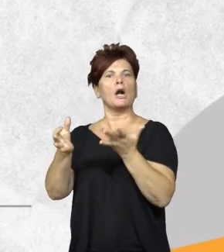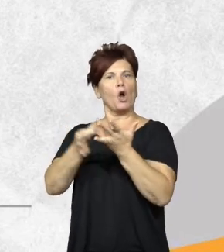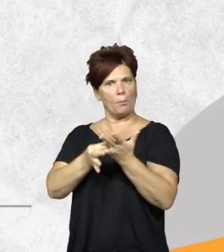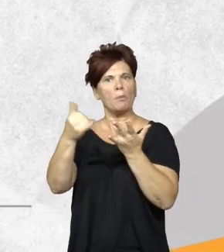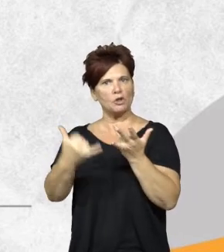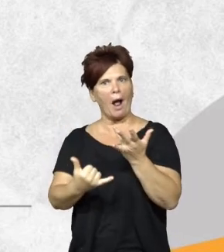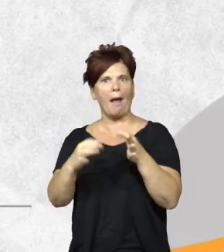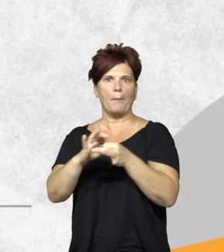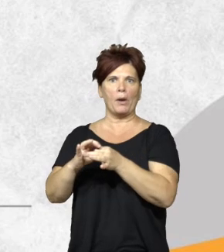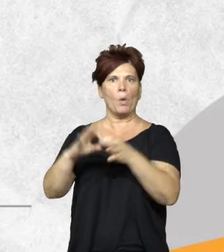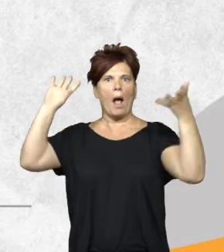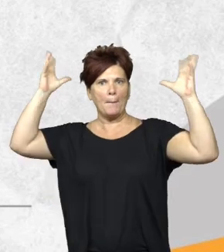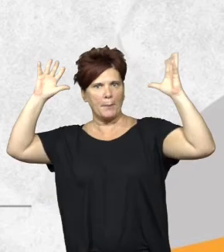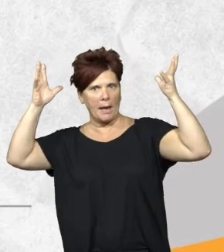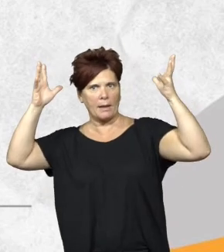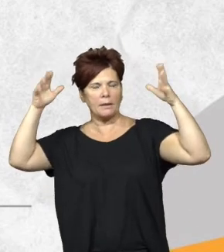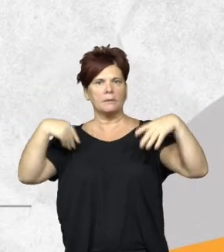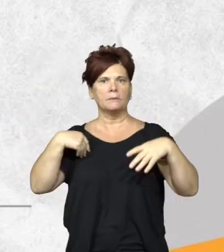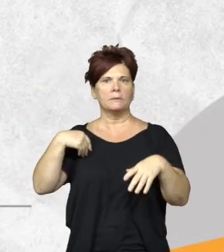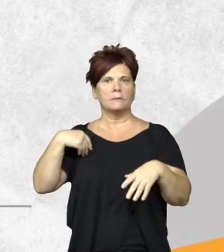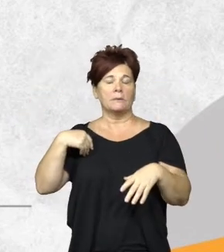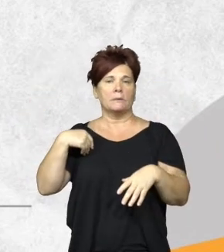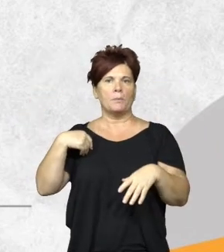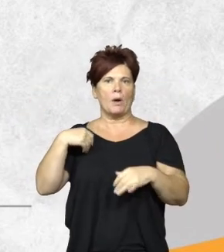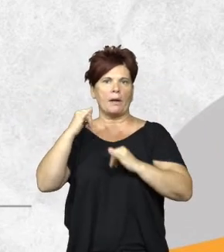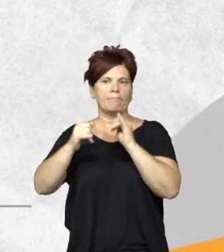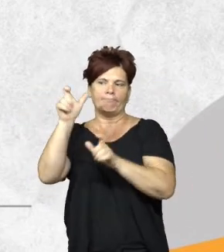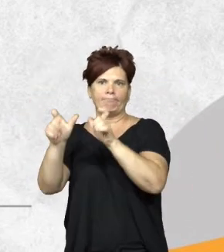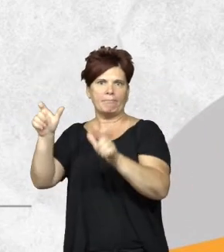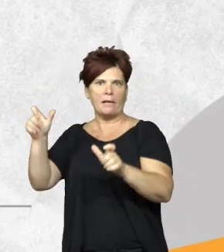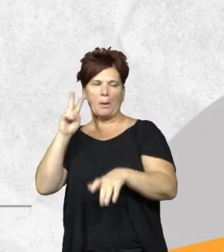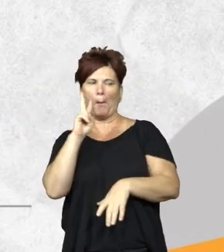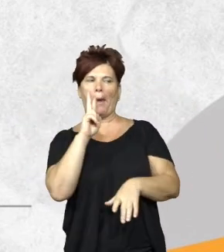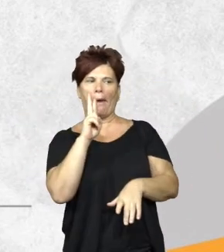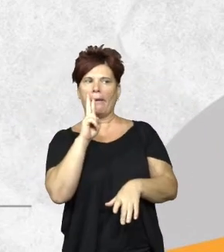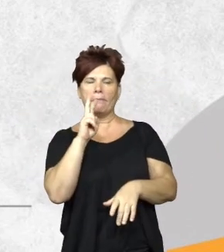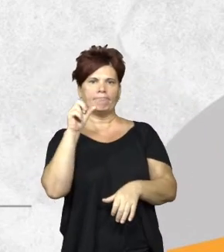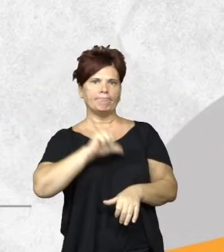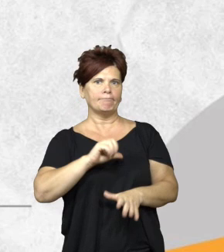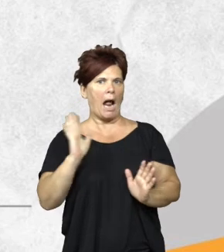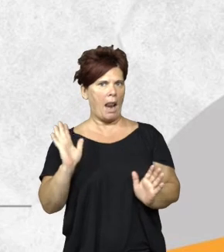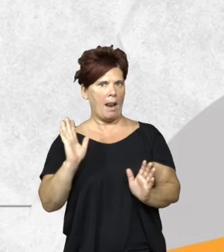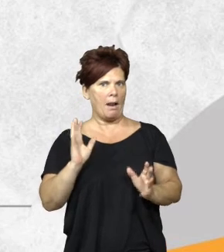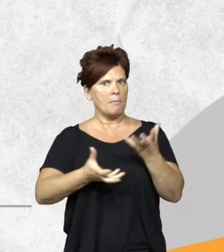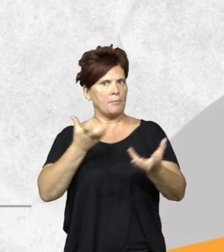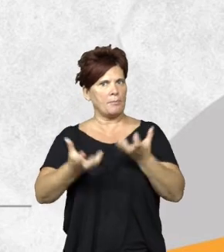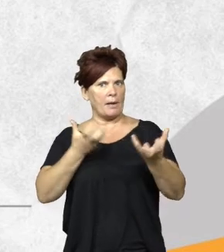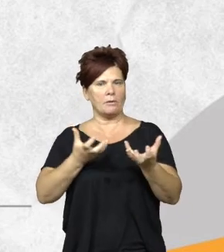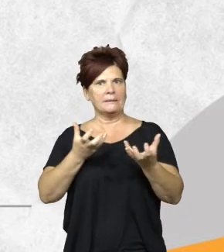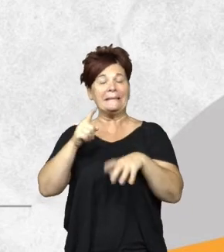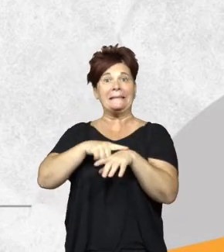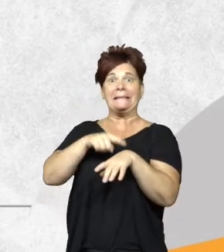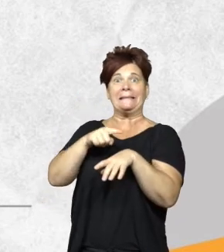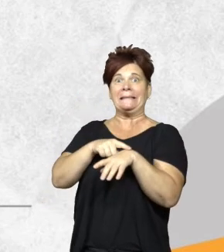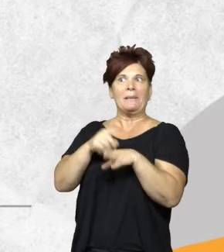ambiental ya que estaban de alguna manera mal vistos por la opinión pública durante muchos años por el uso del fuego Ya se ha acabado el tiempo